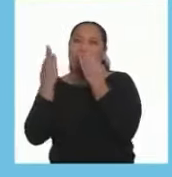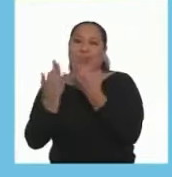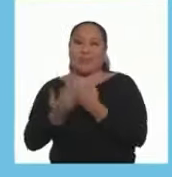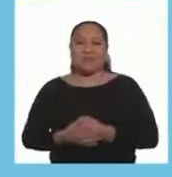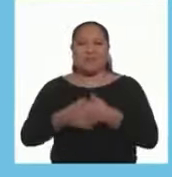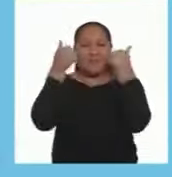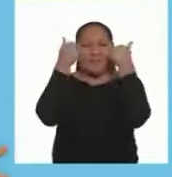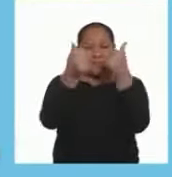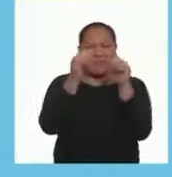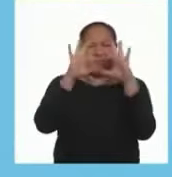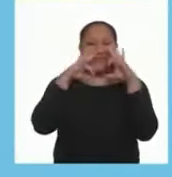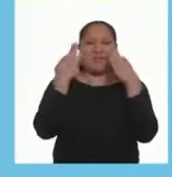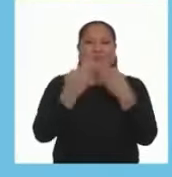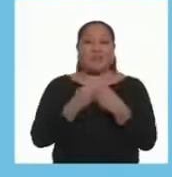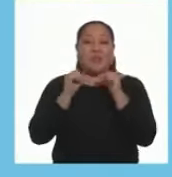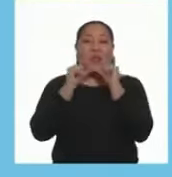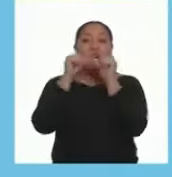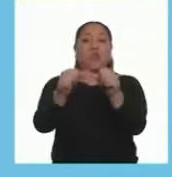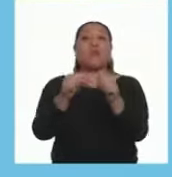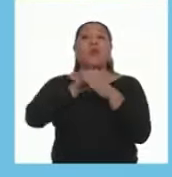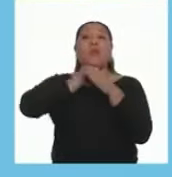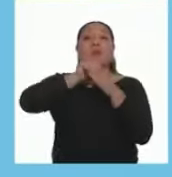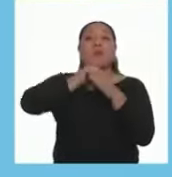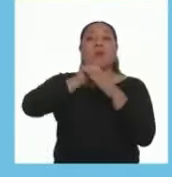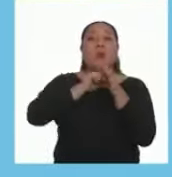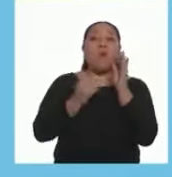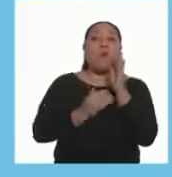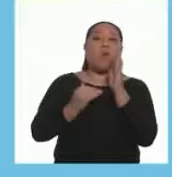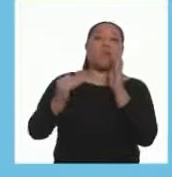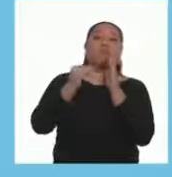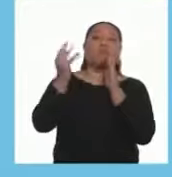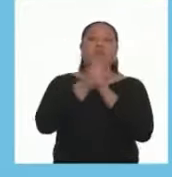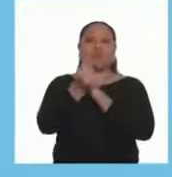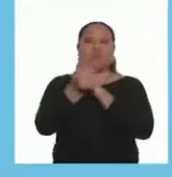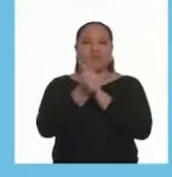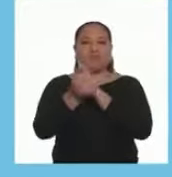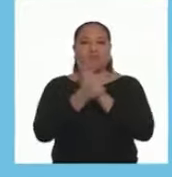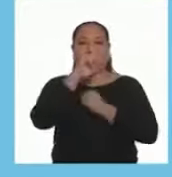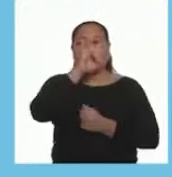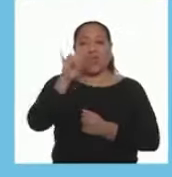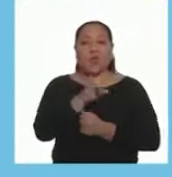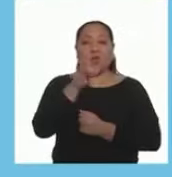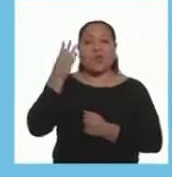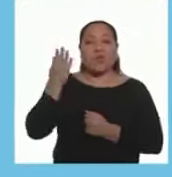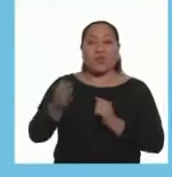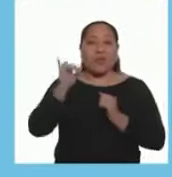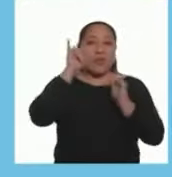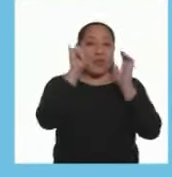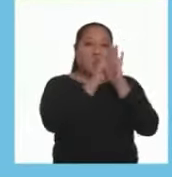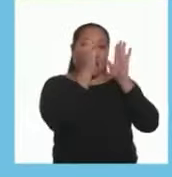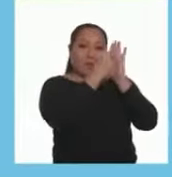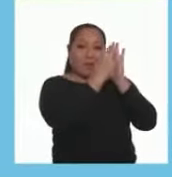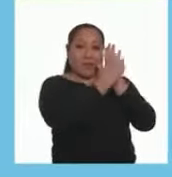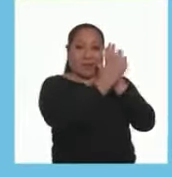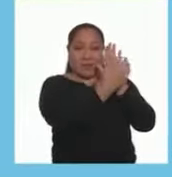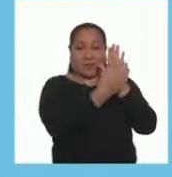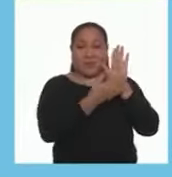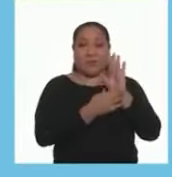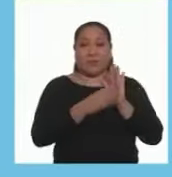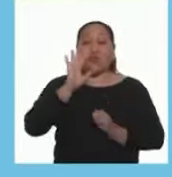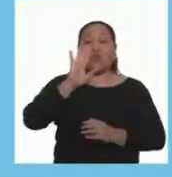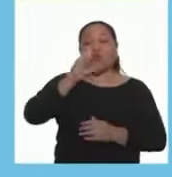familia Muy bien, familias Sigan practicando Para que aumenten Sus habilidades En el uso de